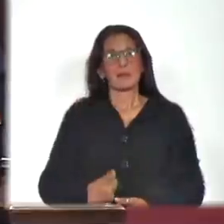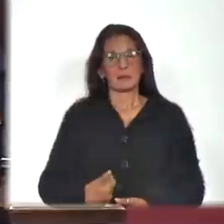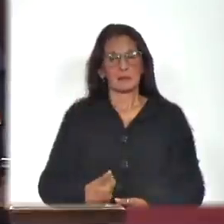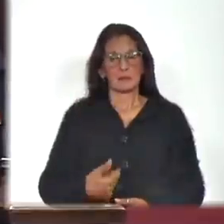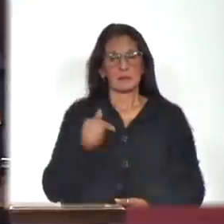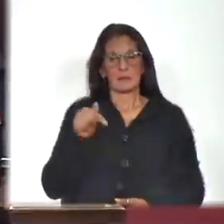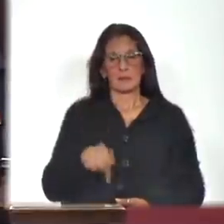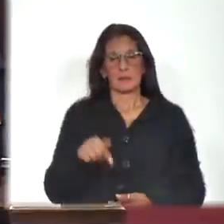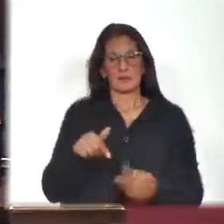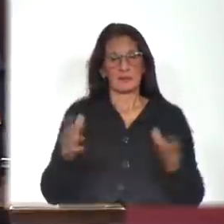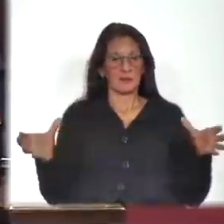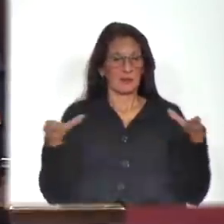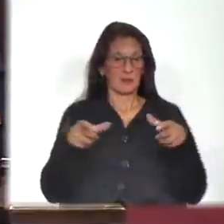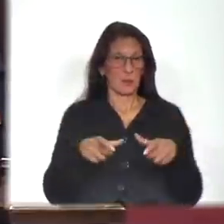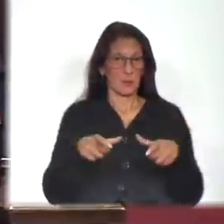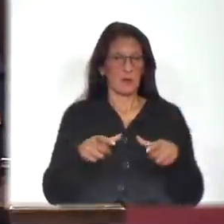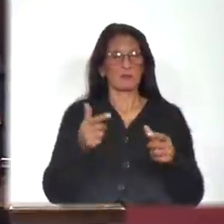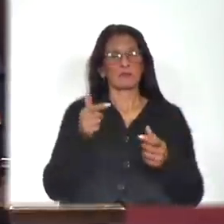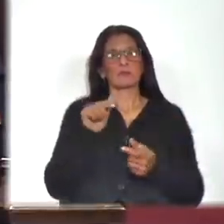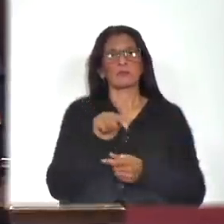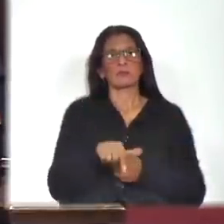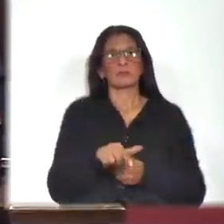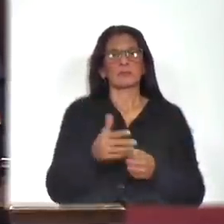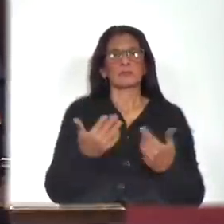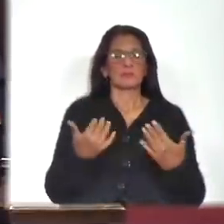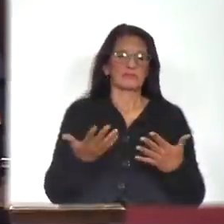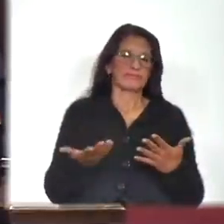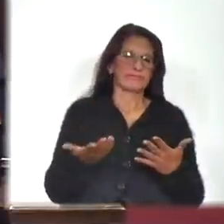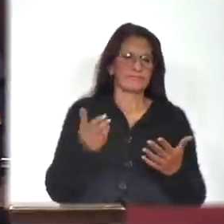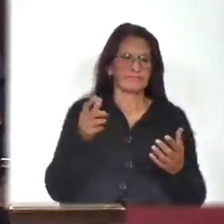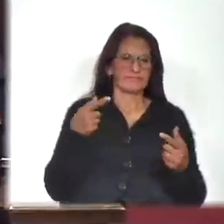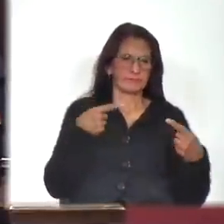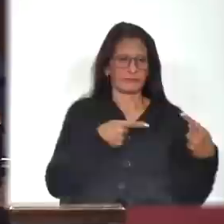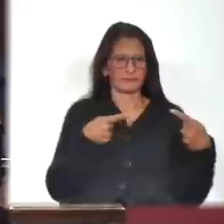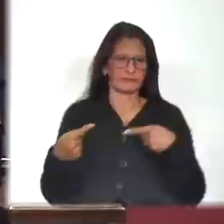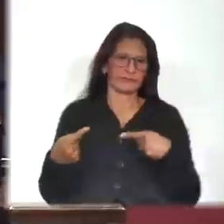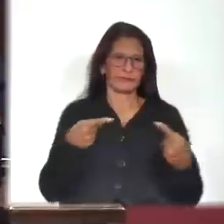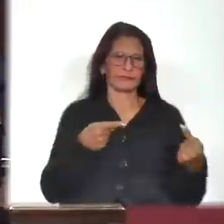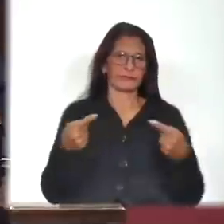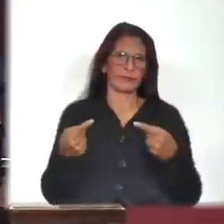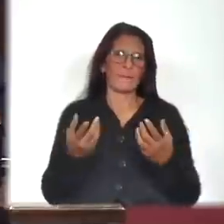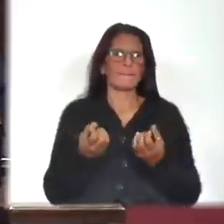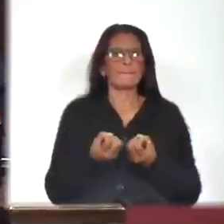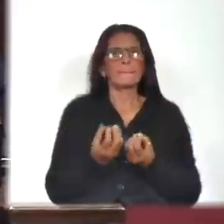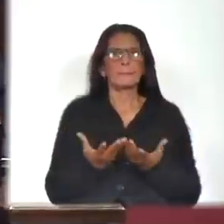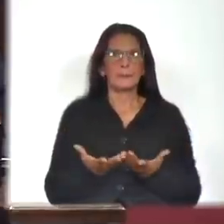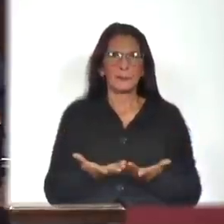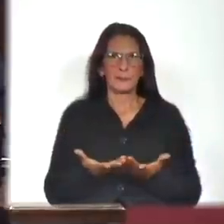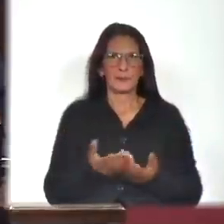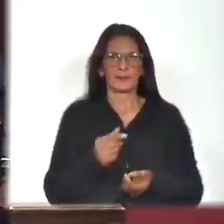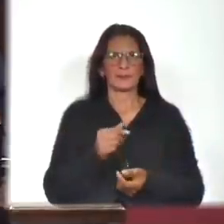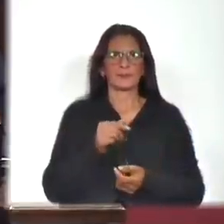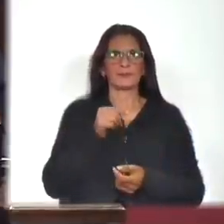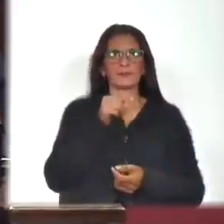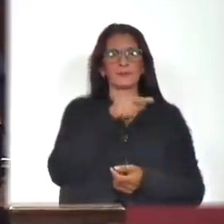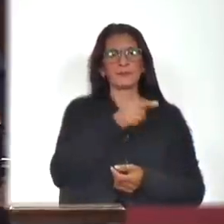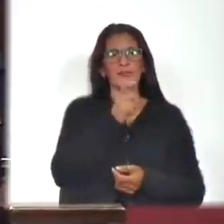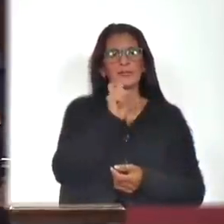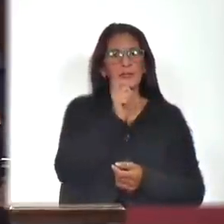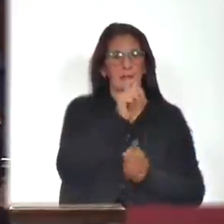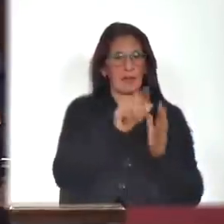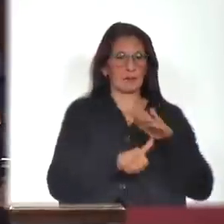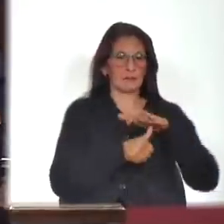haya resultado empañada porque el señor miembro interpelante